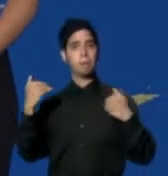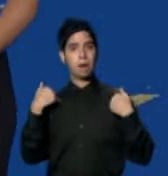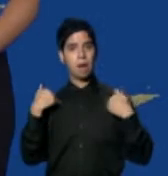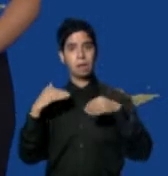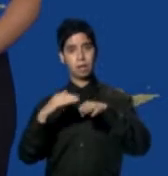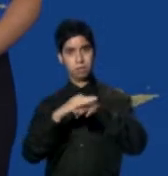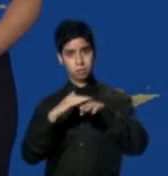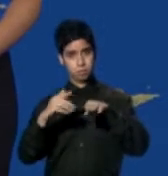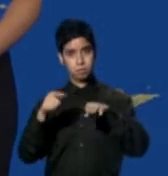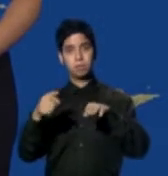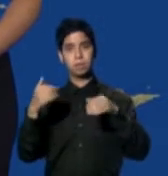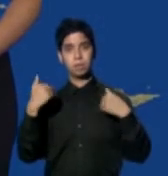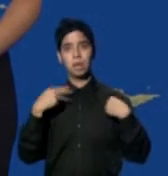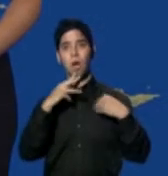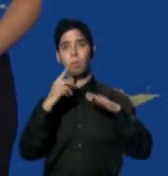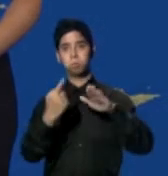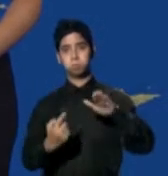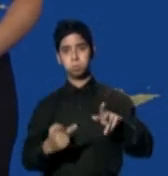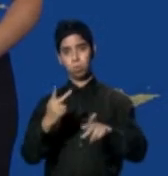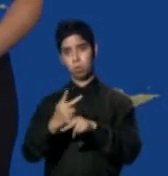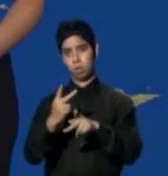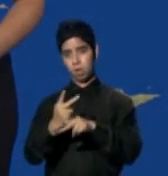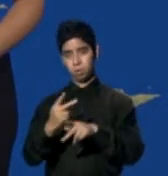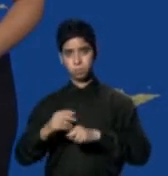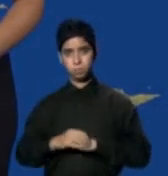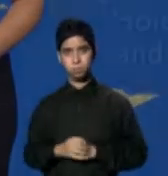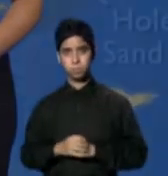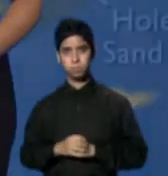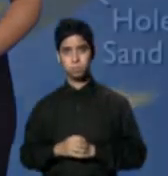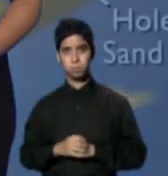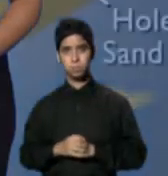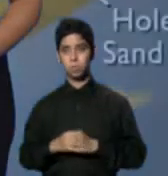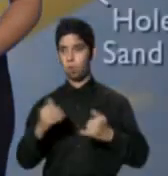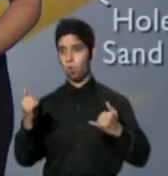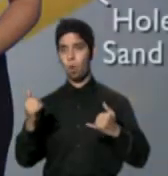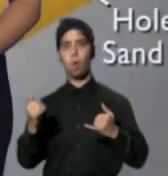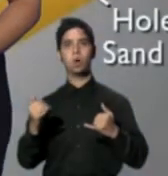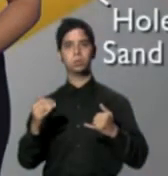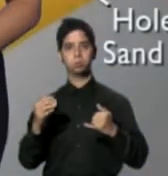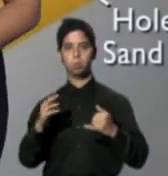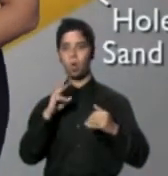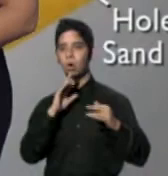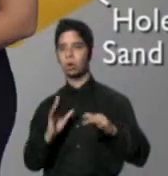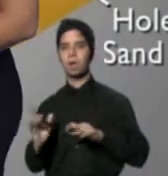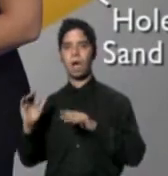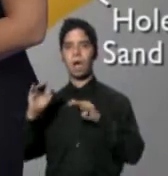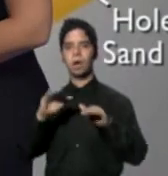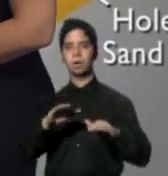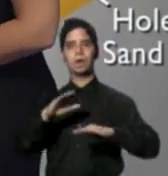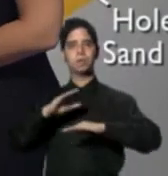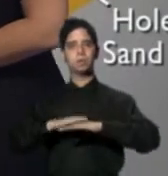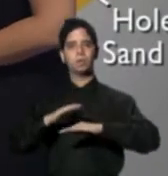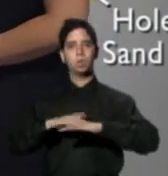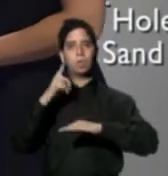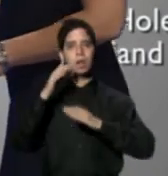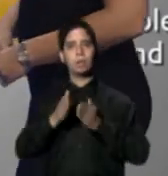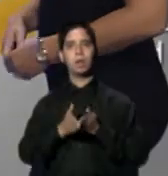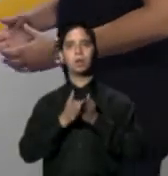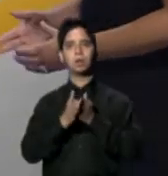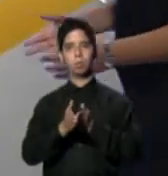advertencia para operadores de pequeñas embarcaciones que caduca hoy a las 8 de la noche Ya desde mañana se espera una mejoría gradual